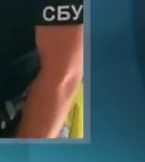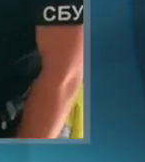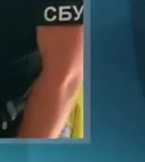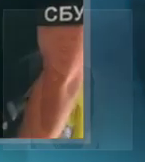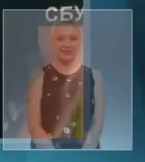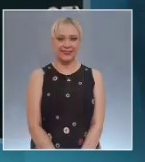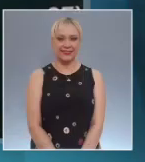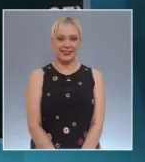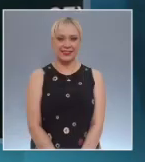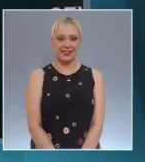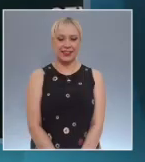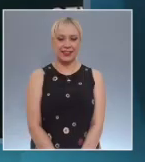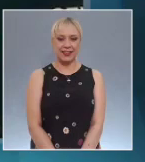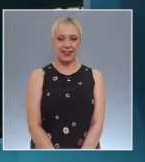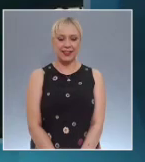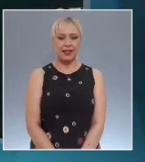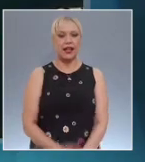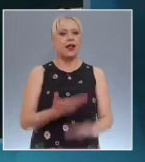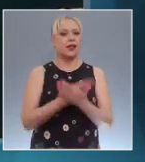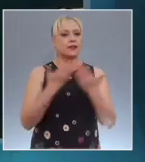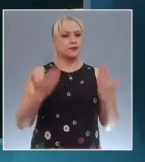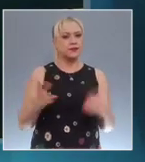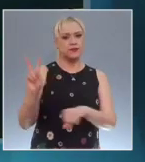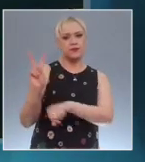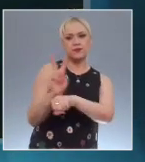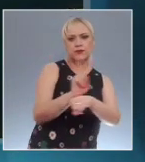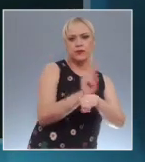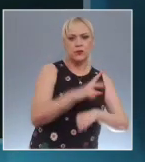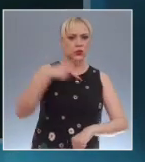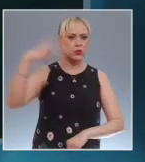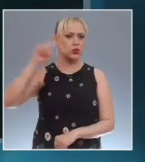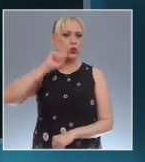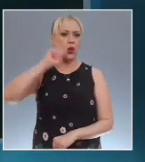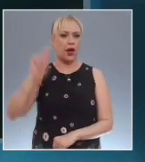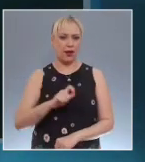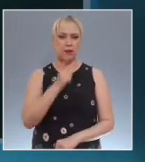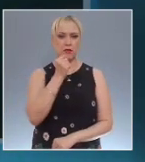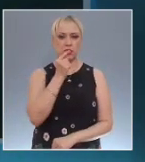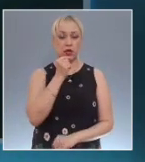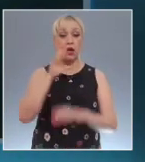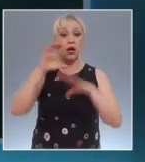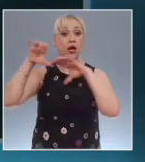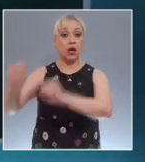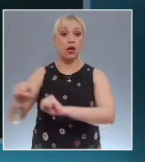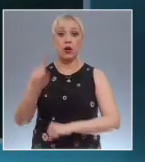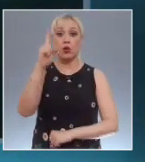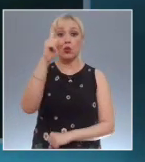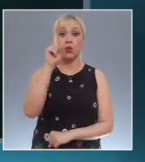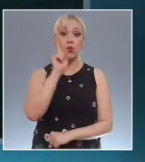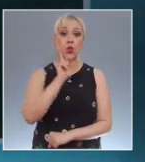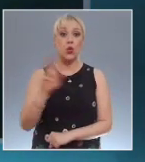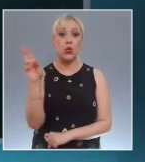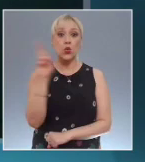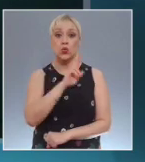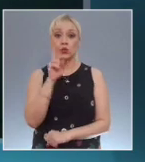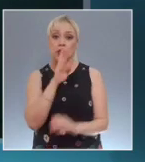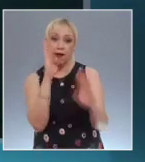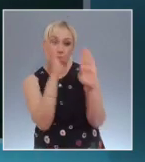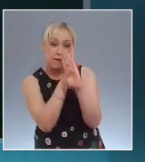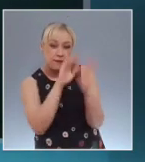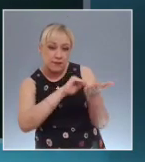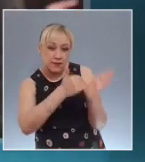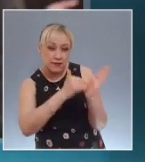El servicio de seguridad de Ucrania detuvo a una informante rusa que investigaba sobre el itinerario del presidente Volodymyr Zelensky